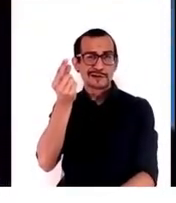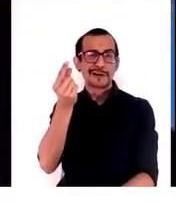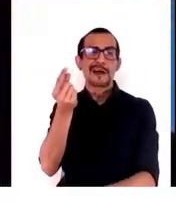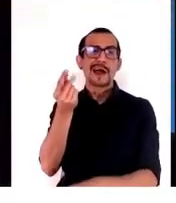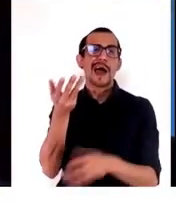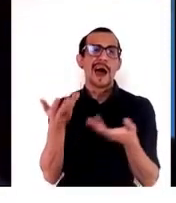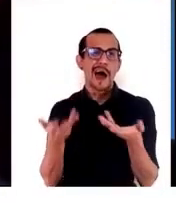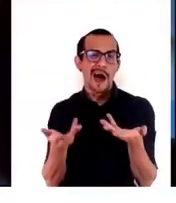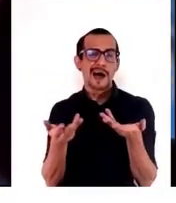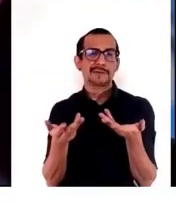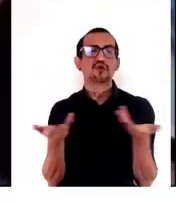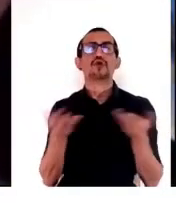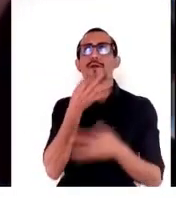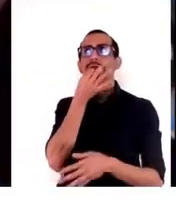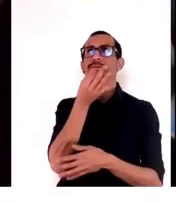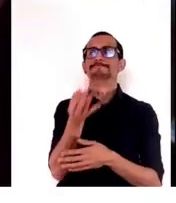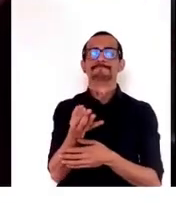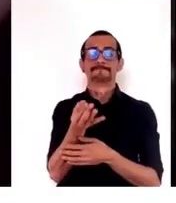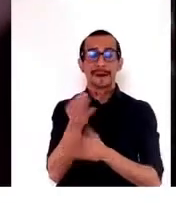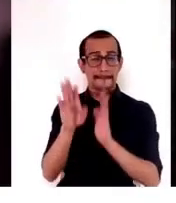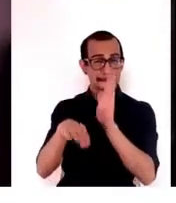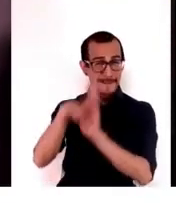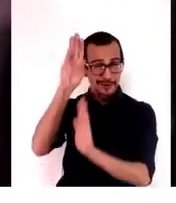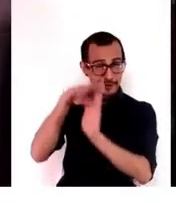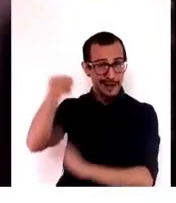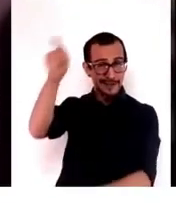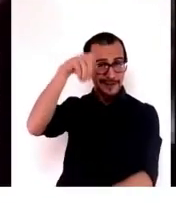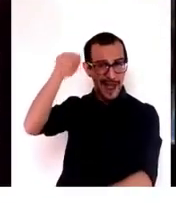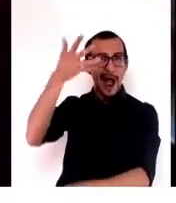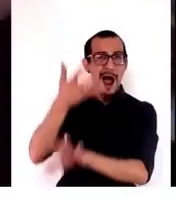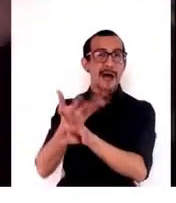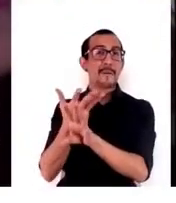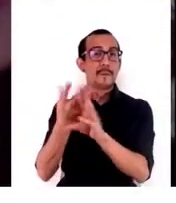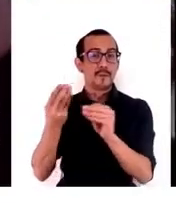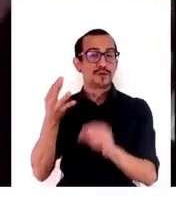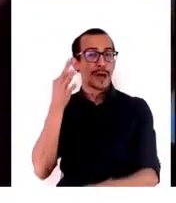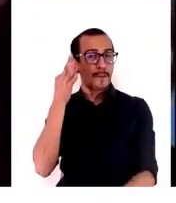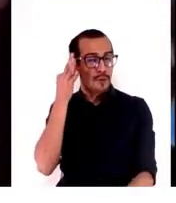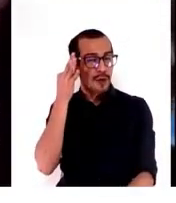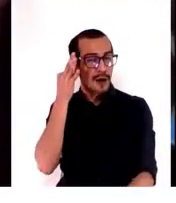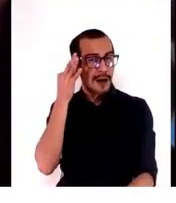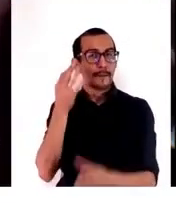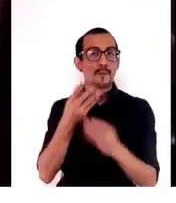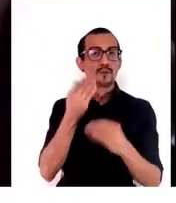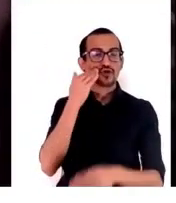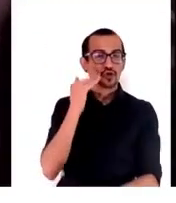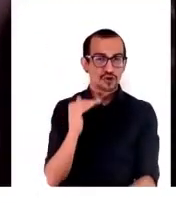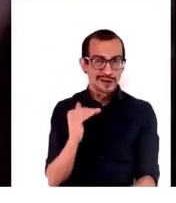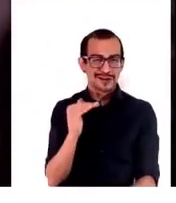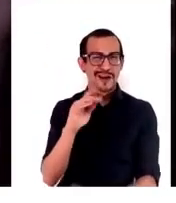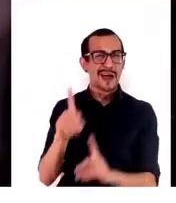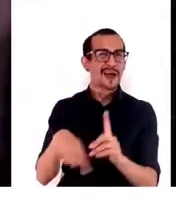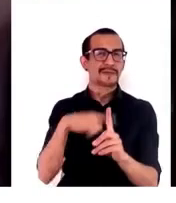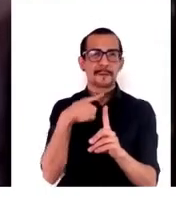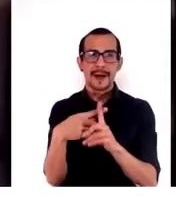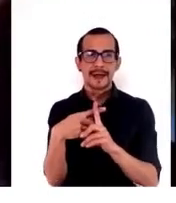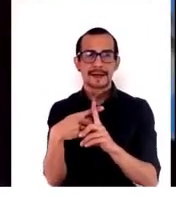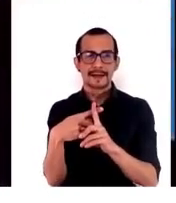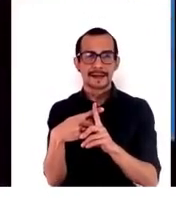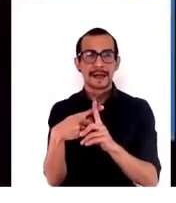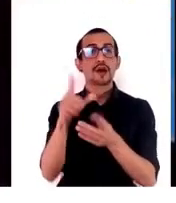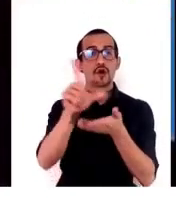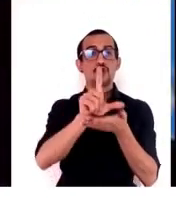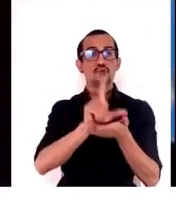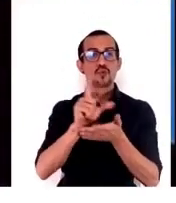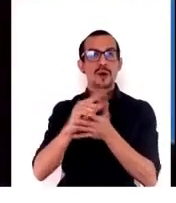debemos decir que la mayoría de ellos hay muchas mujeres, hay muchos niños, además en las zonas de